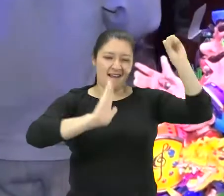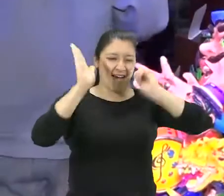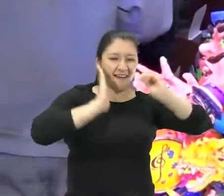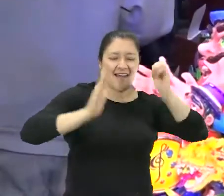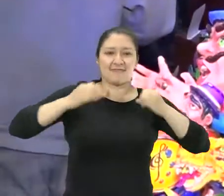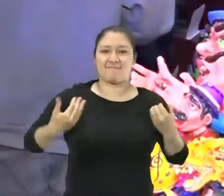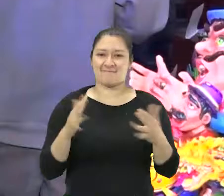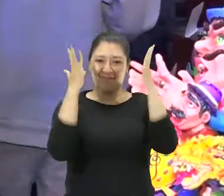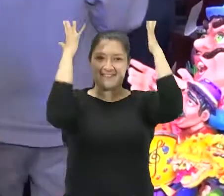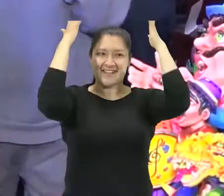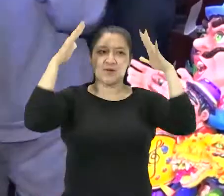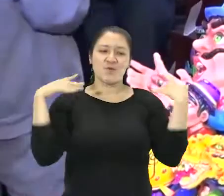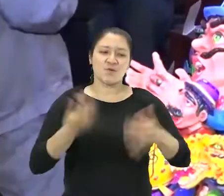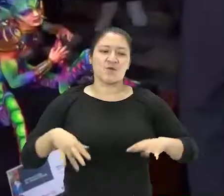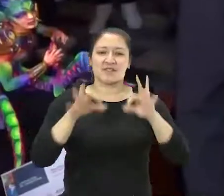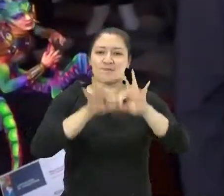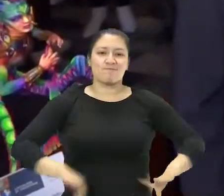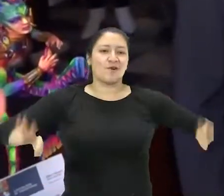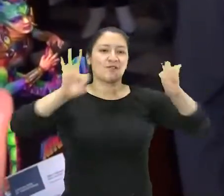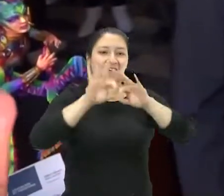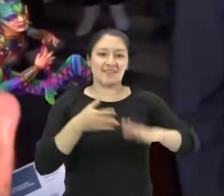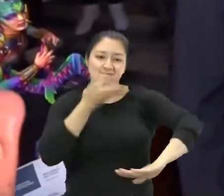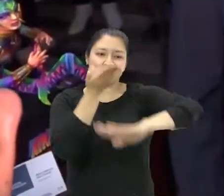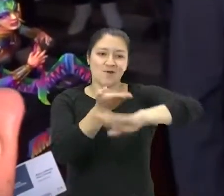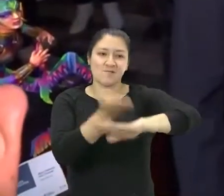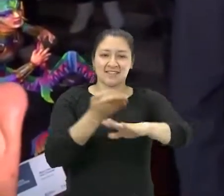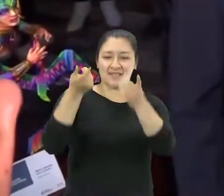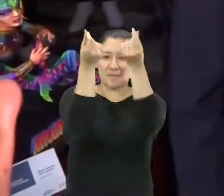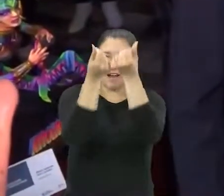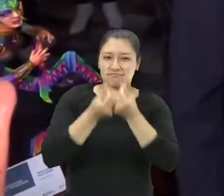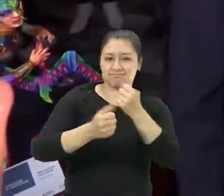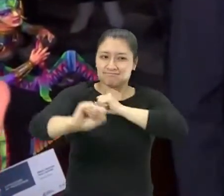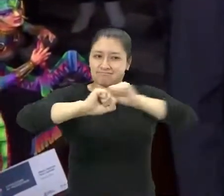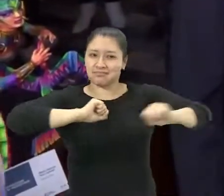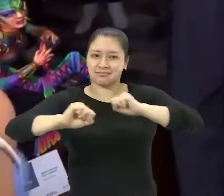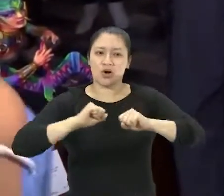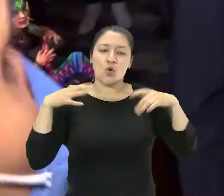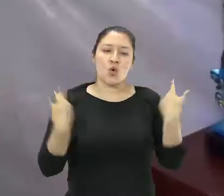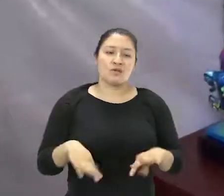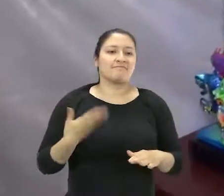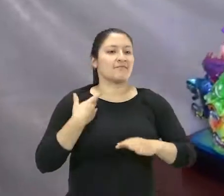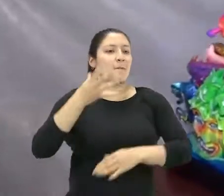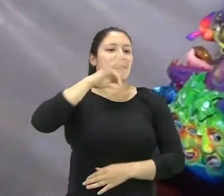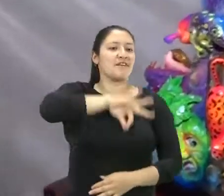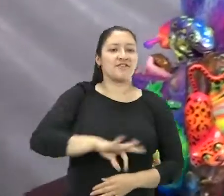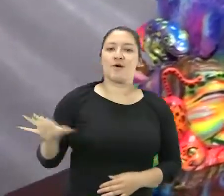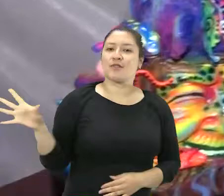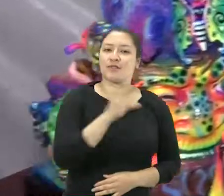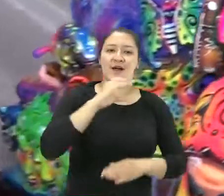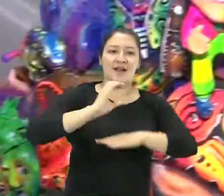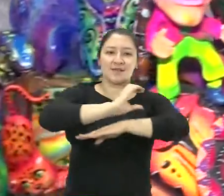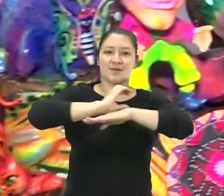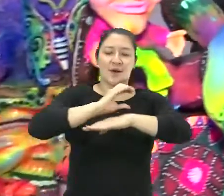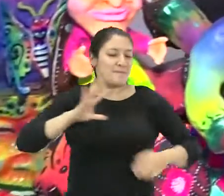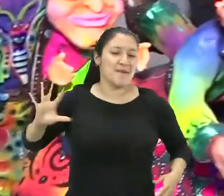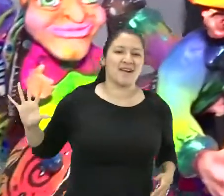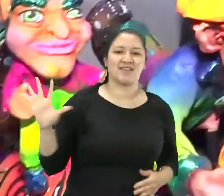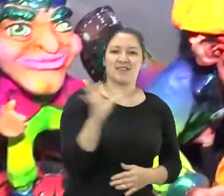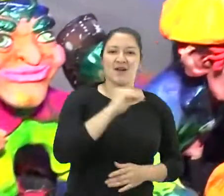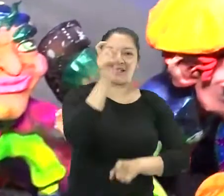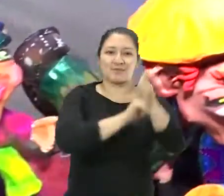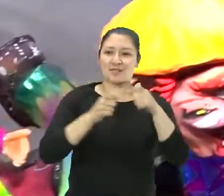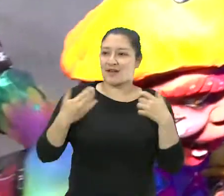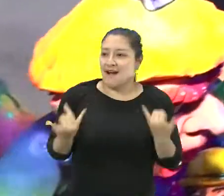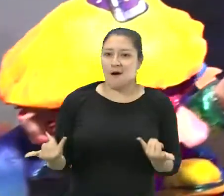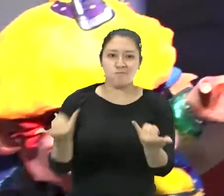apertura de este carnaval señor alcalde que usted ha decidido por esta ciudad apostarle a la reactivación económica va a ser beneficio para toda la